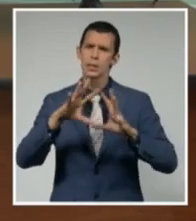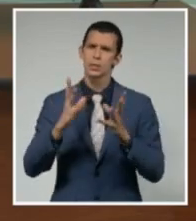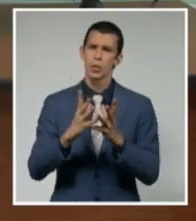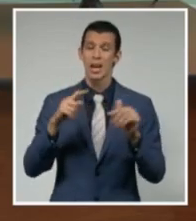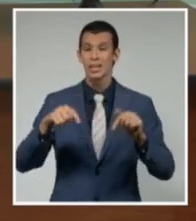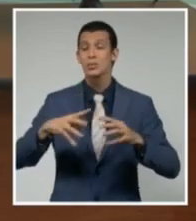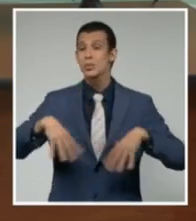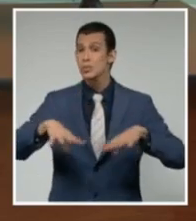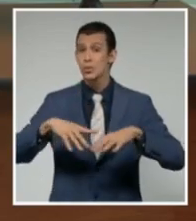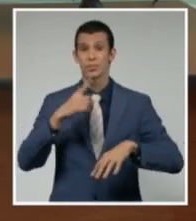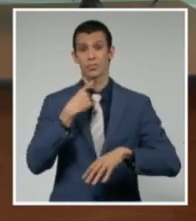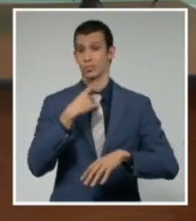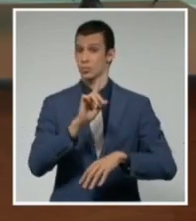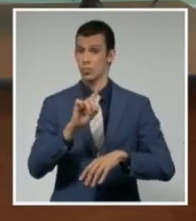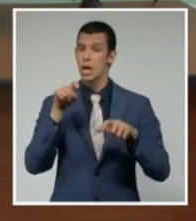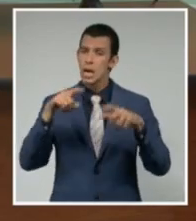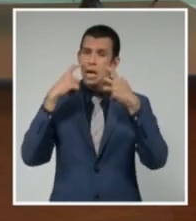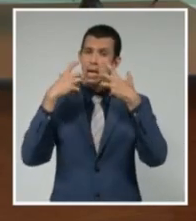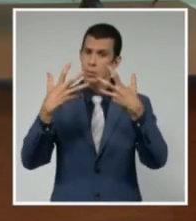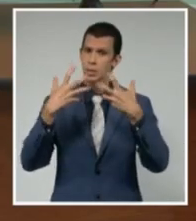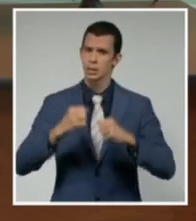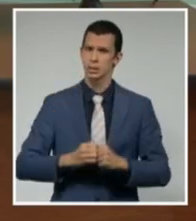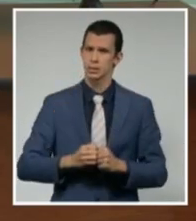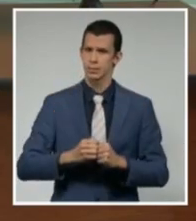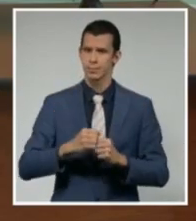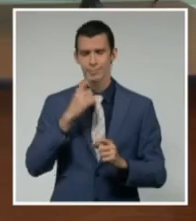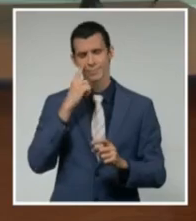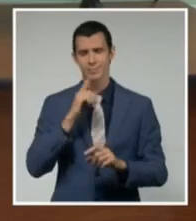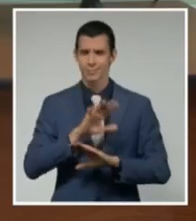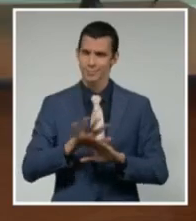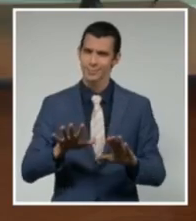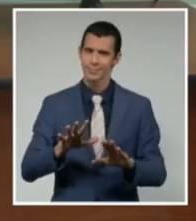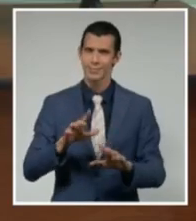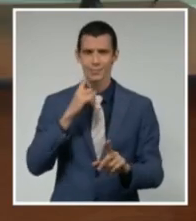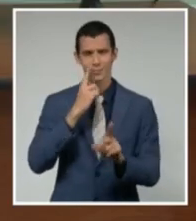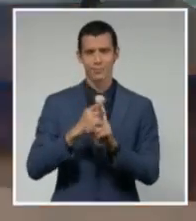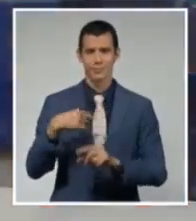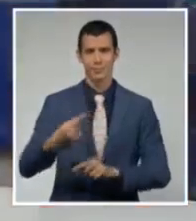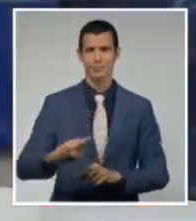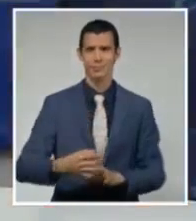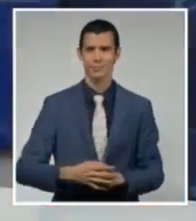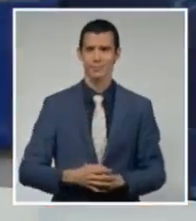situación de importancia. Así que hasta luego. Y bueno, ya nos veremos.